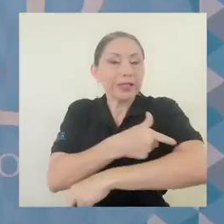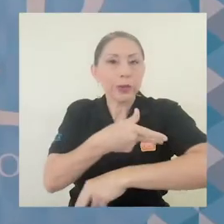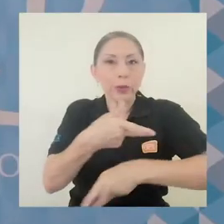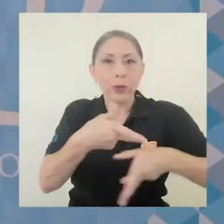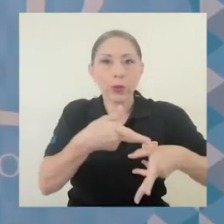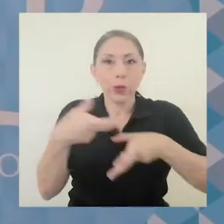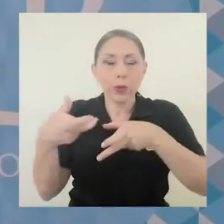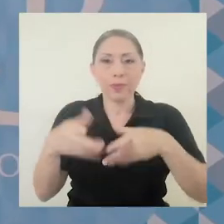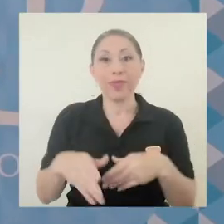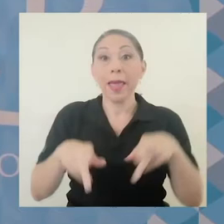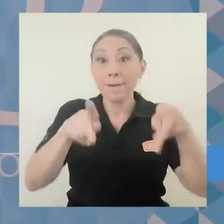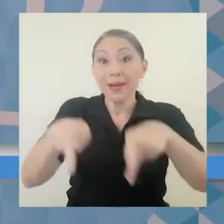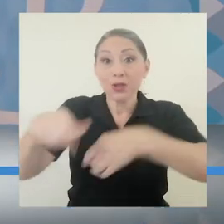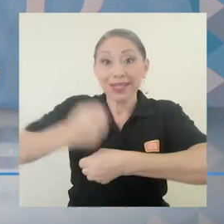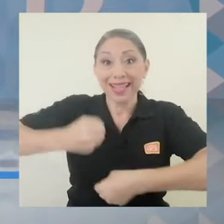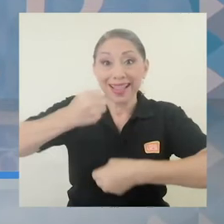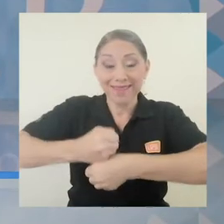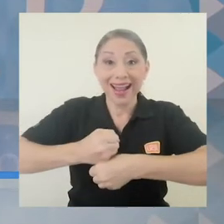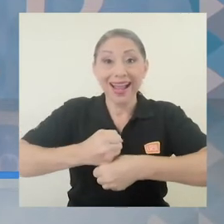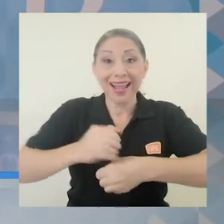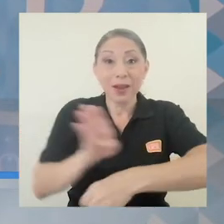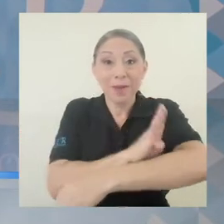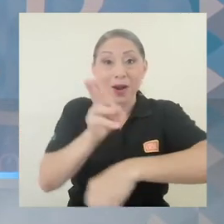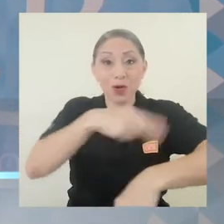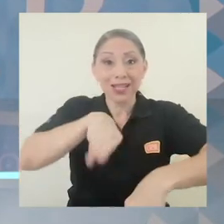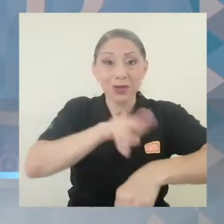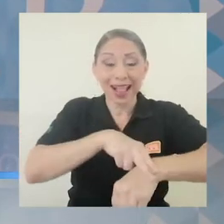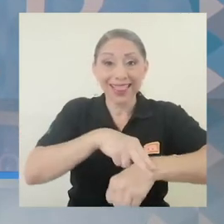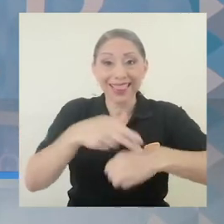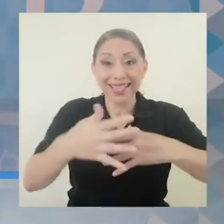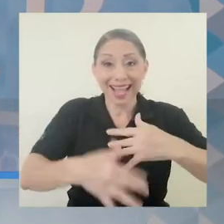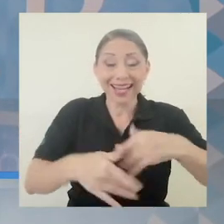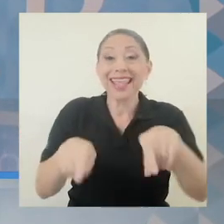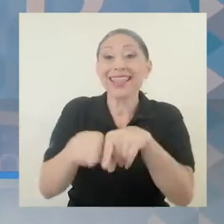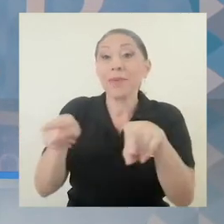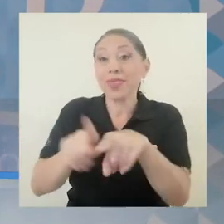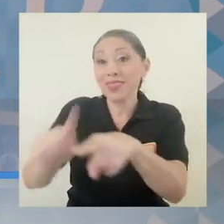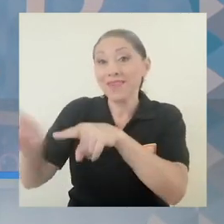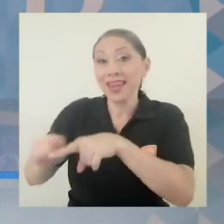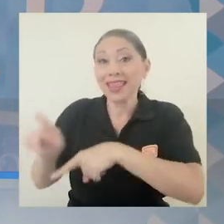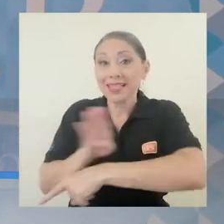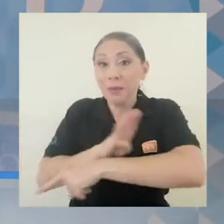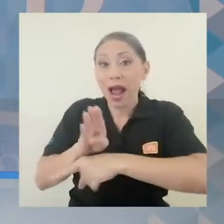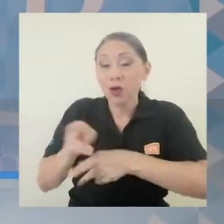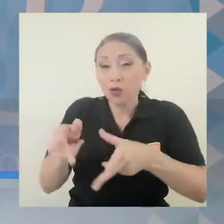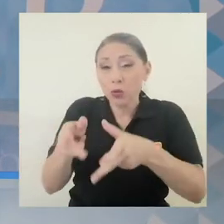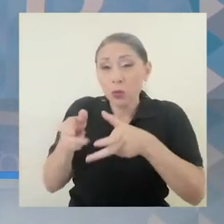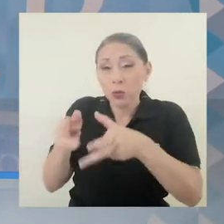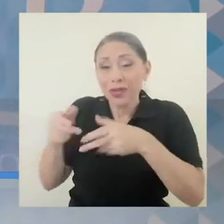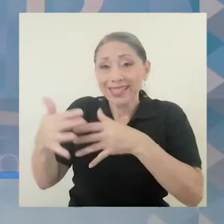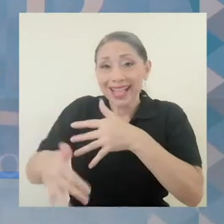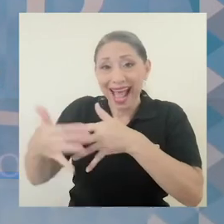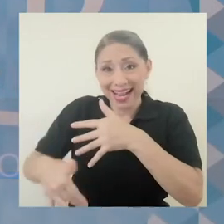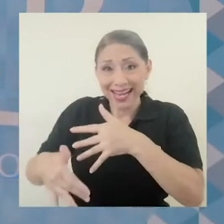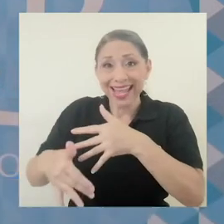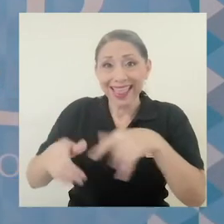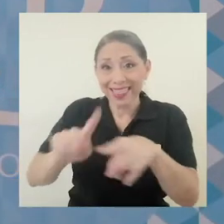donadores. El personal del Banco Nacional de Sangre y de los bancos de sangre de los hospitales de la Caja están haciendo un extraordinario papel